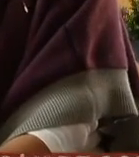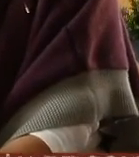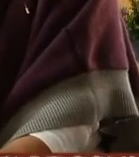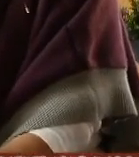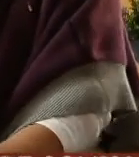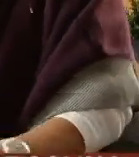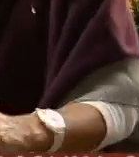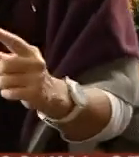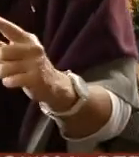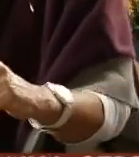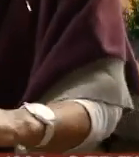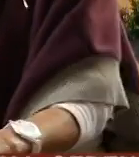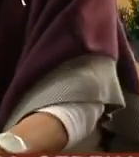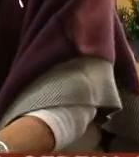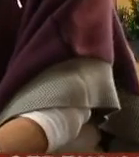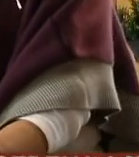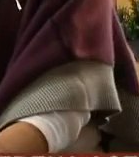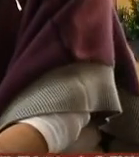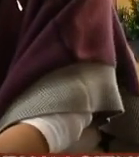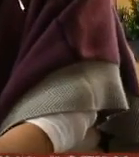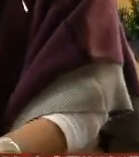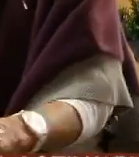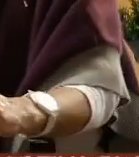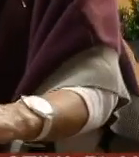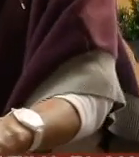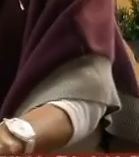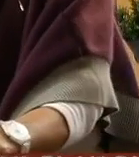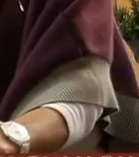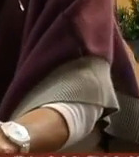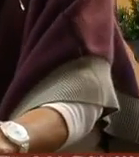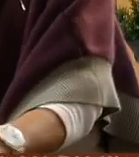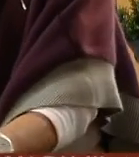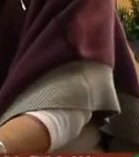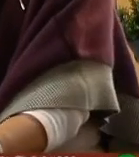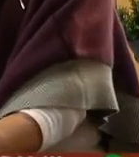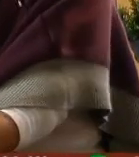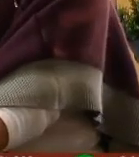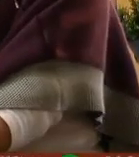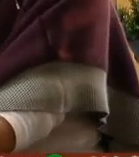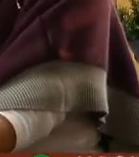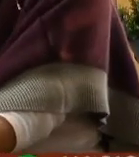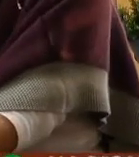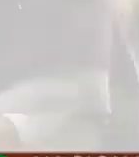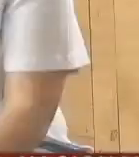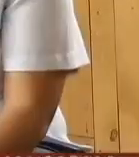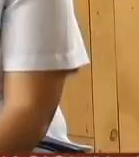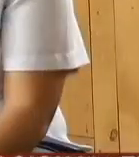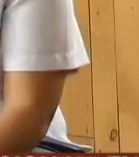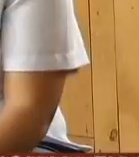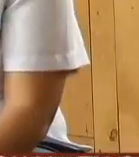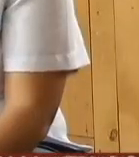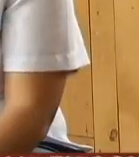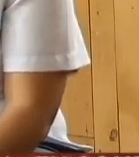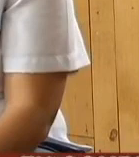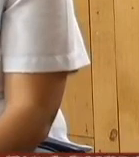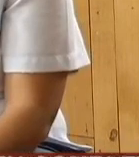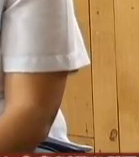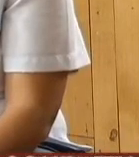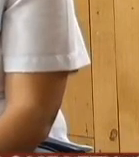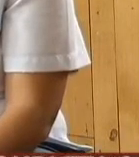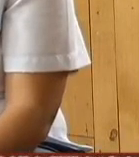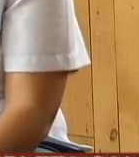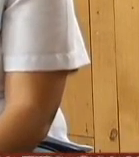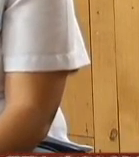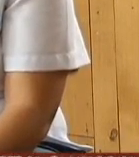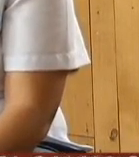medicamentos para su baño para sus actividades diarias me gusta mucho ayudar me gusta